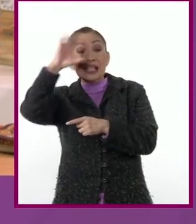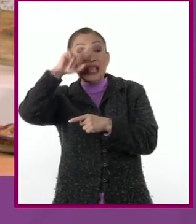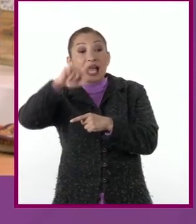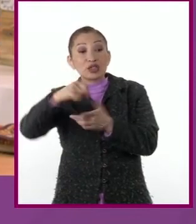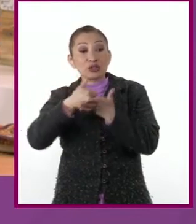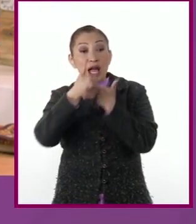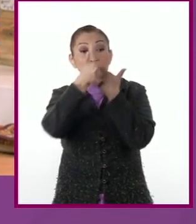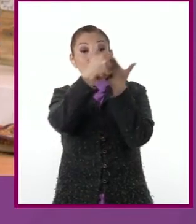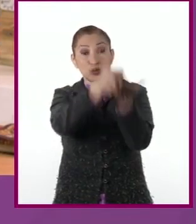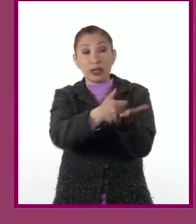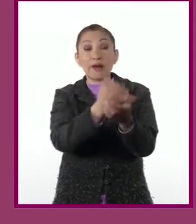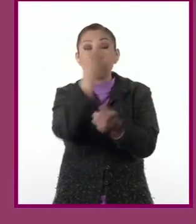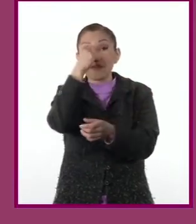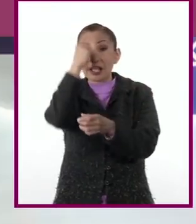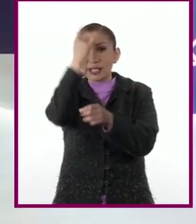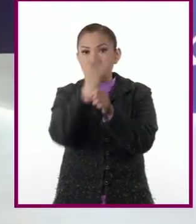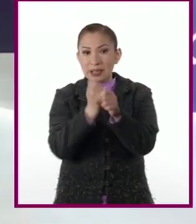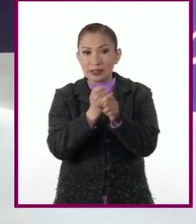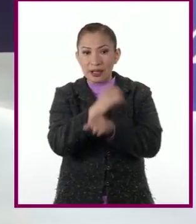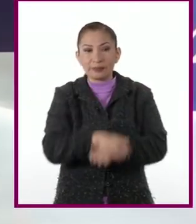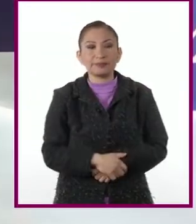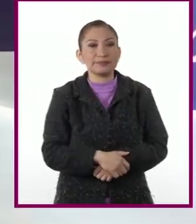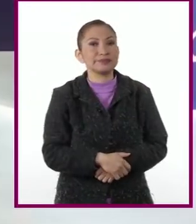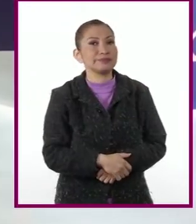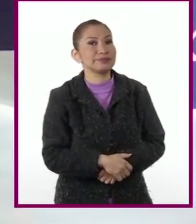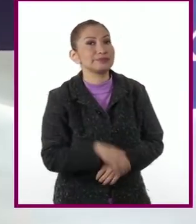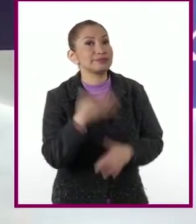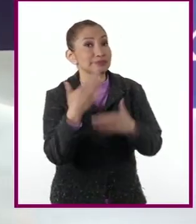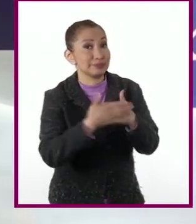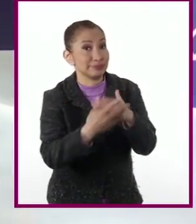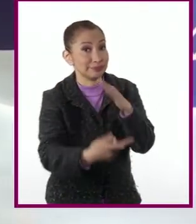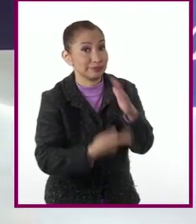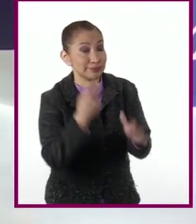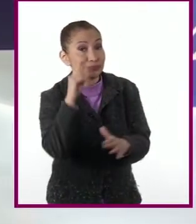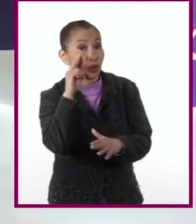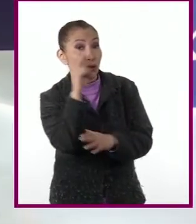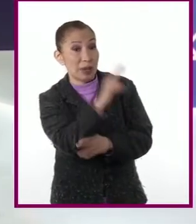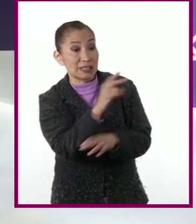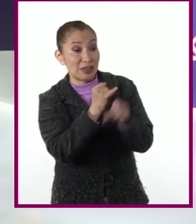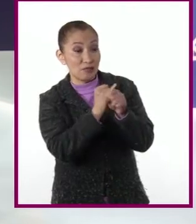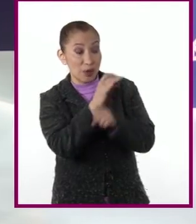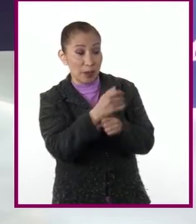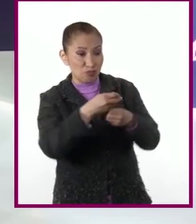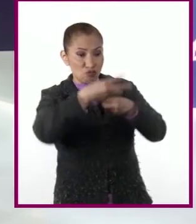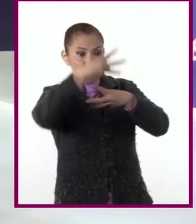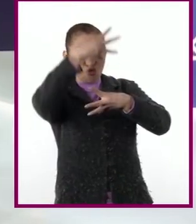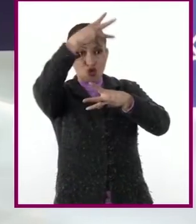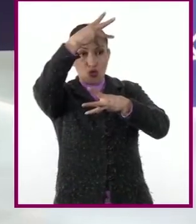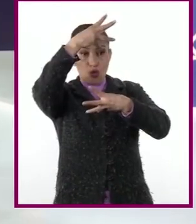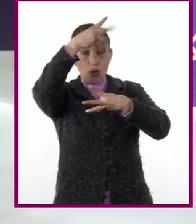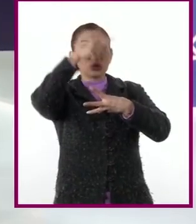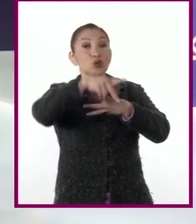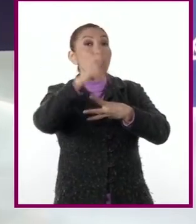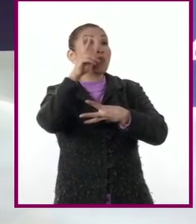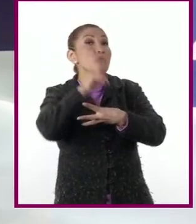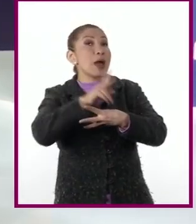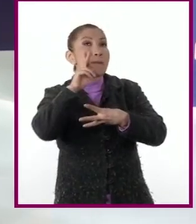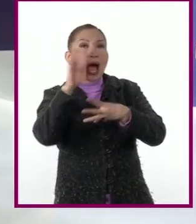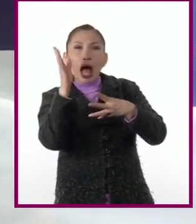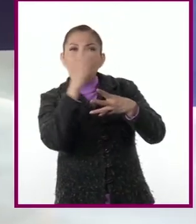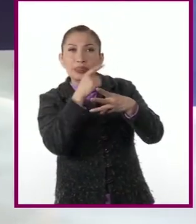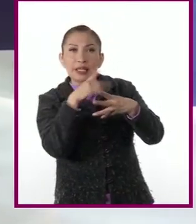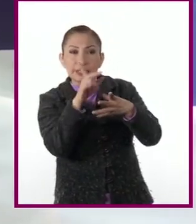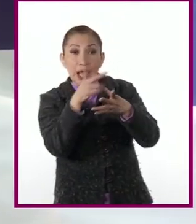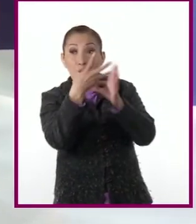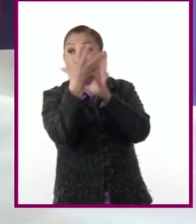facilitarán la investigación. Así que la próxima vez que aparezcan datos insólitos en la red, verifiquen antes